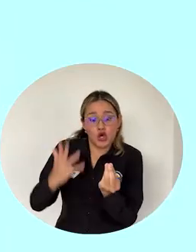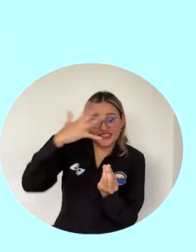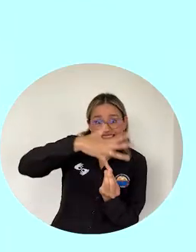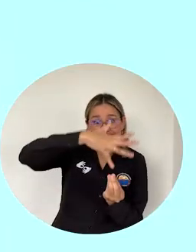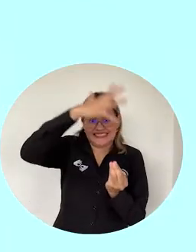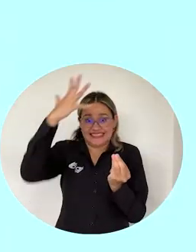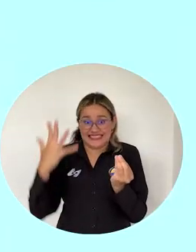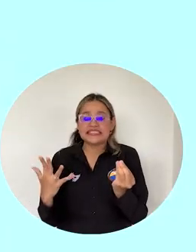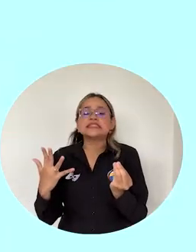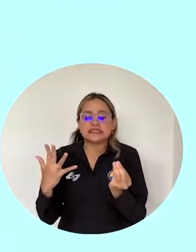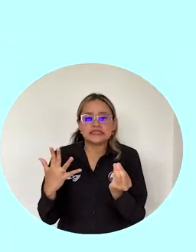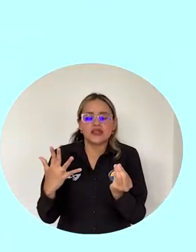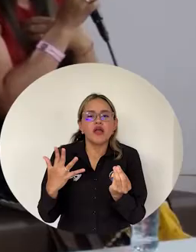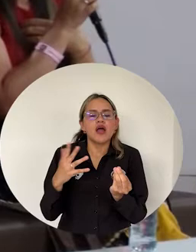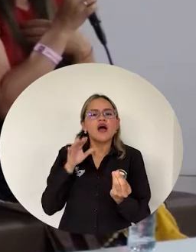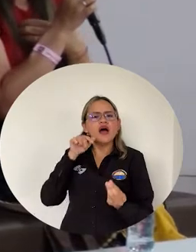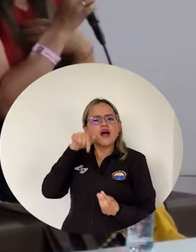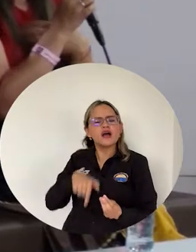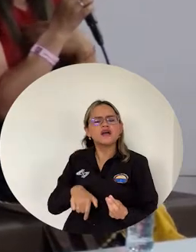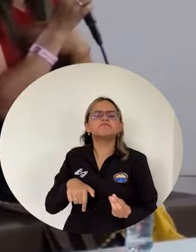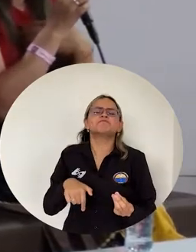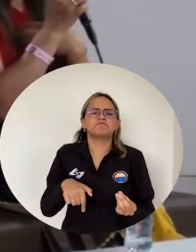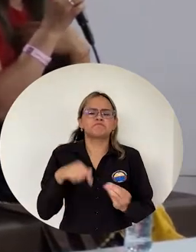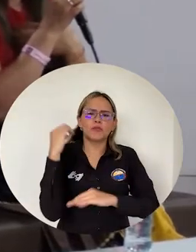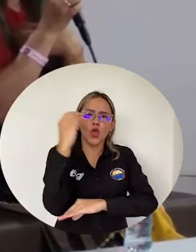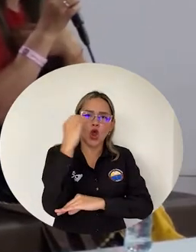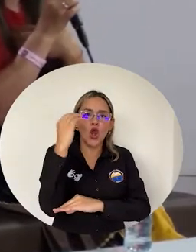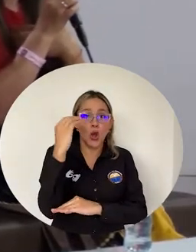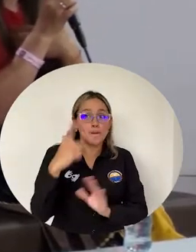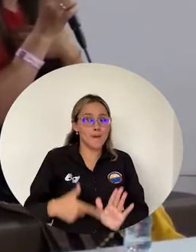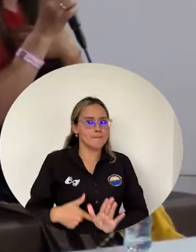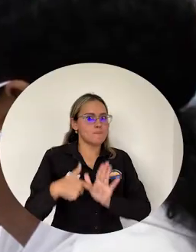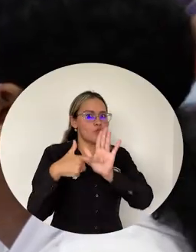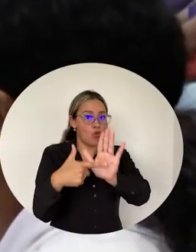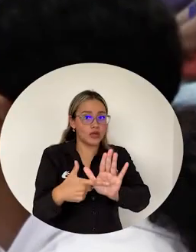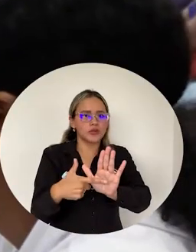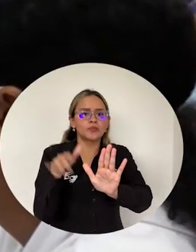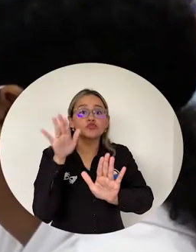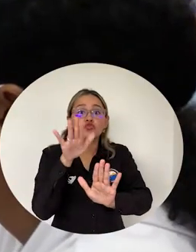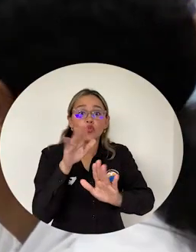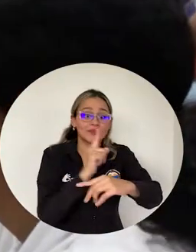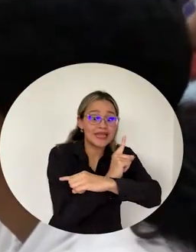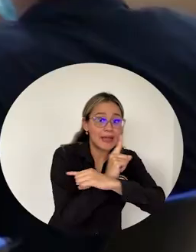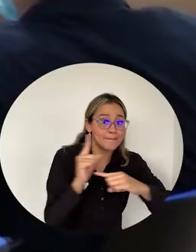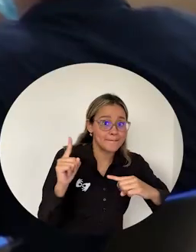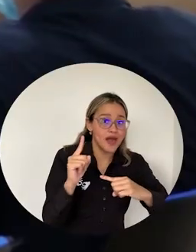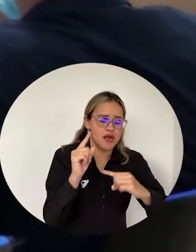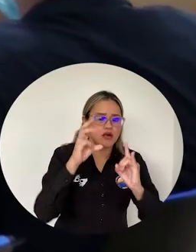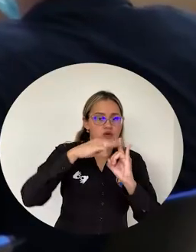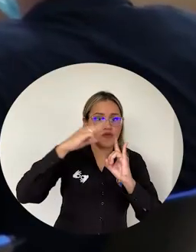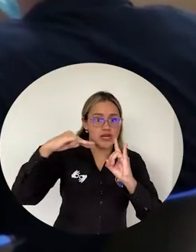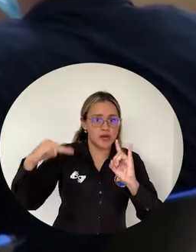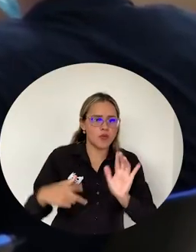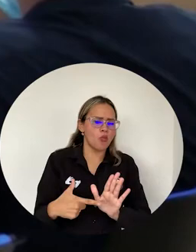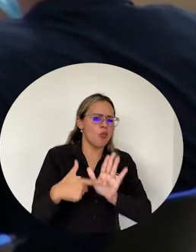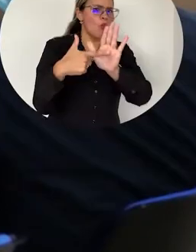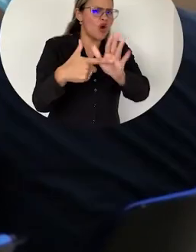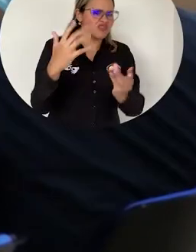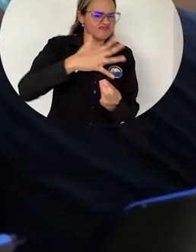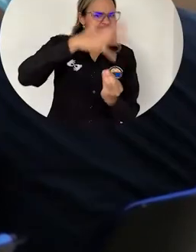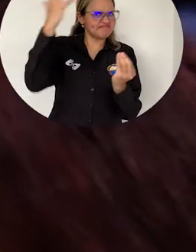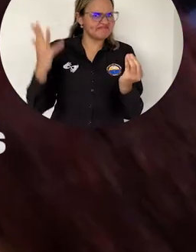LGBTIQA más en Colombia La Universidad del Magdalena Realizó la primera semana diversa En la que se desarrolló el